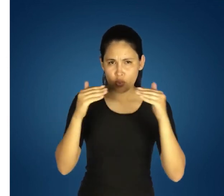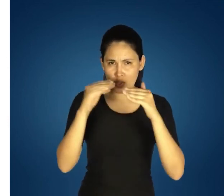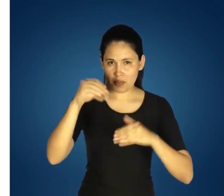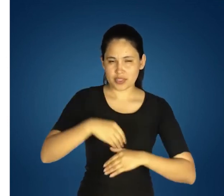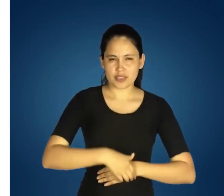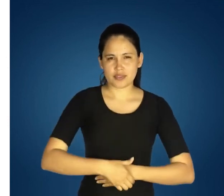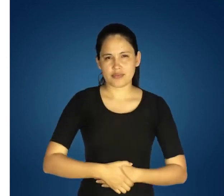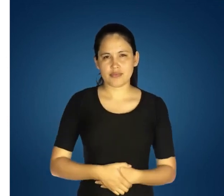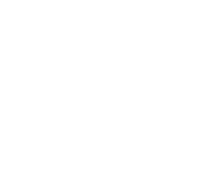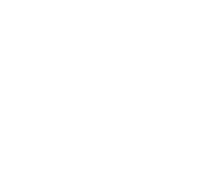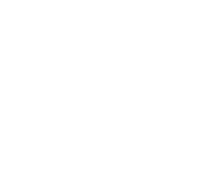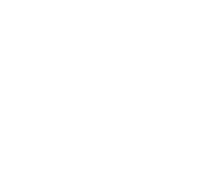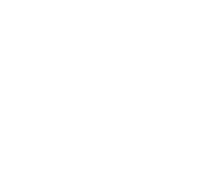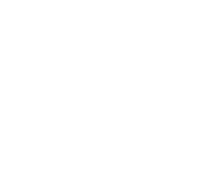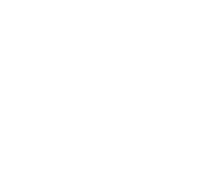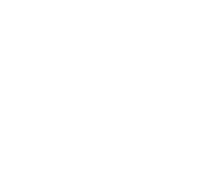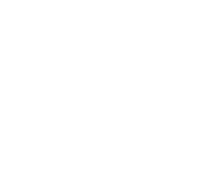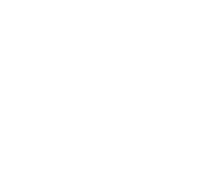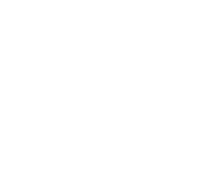conjunto con Fundación Porigual Mas